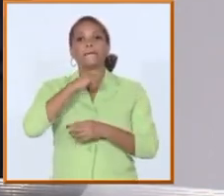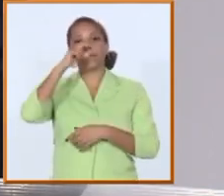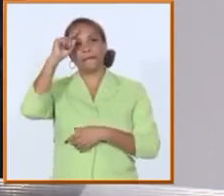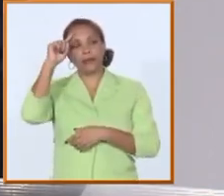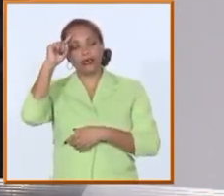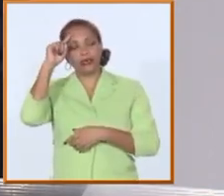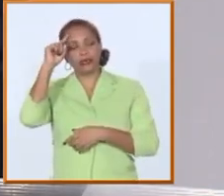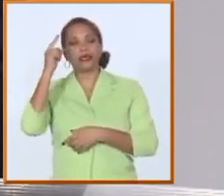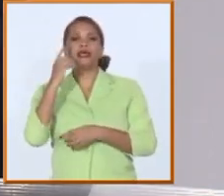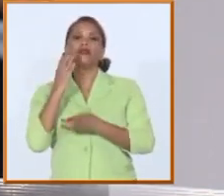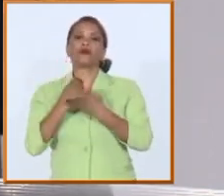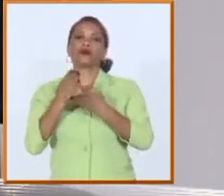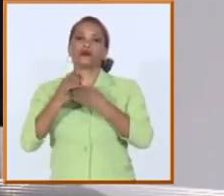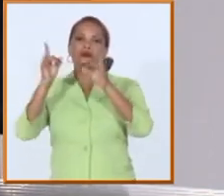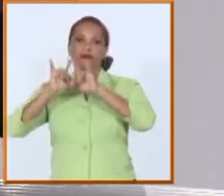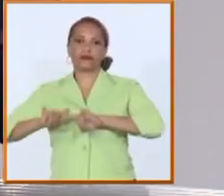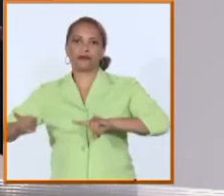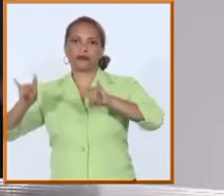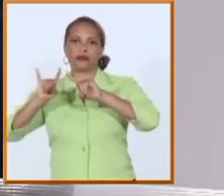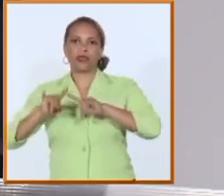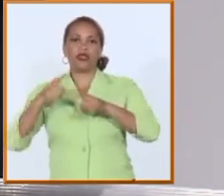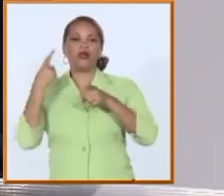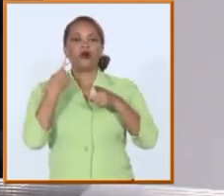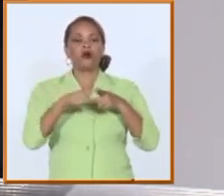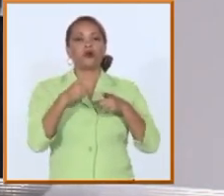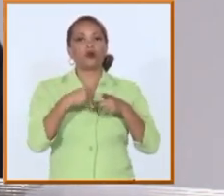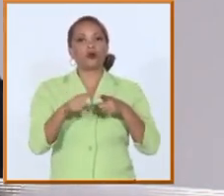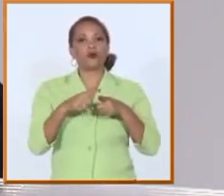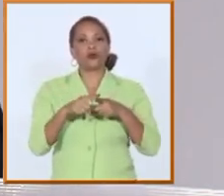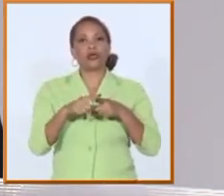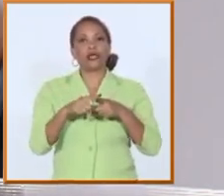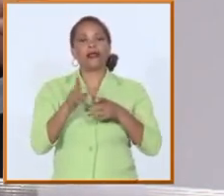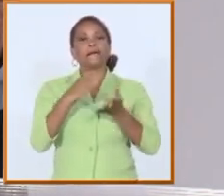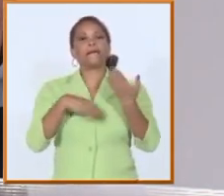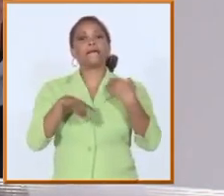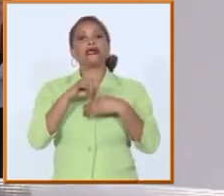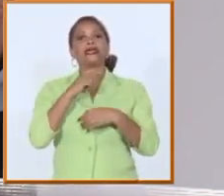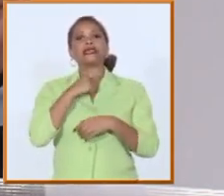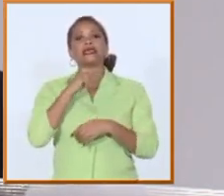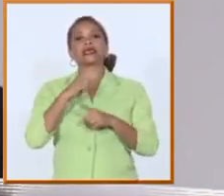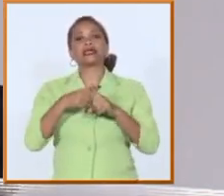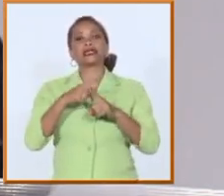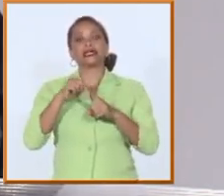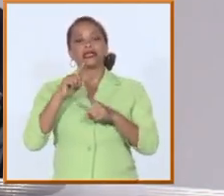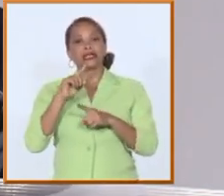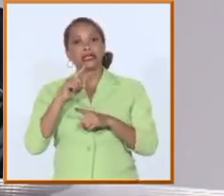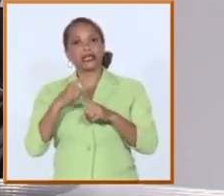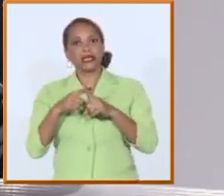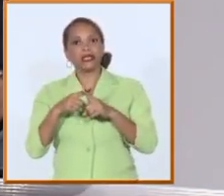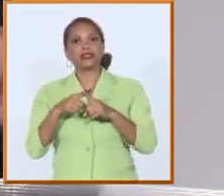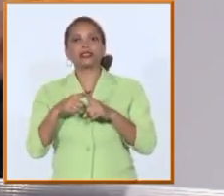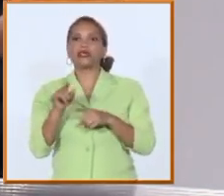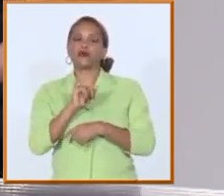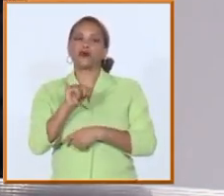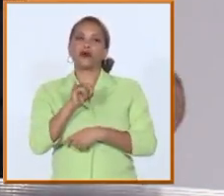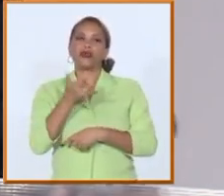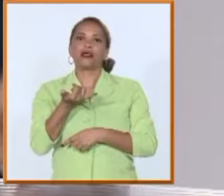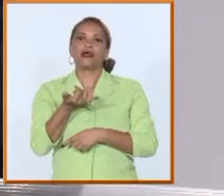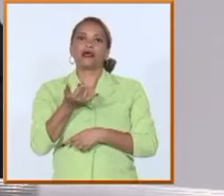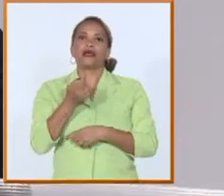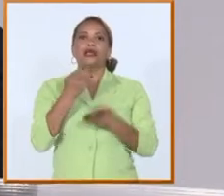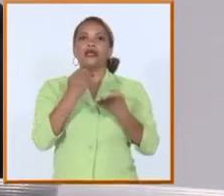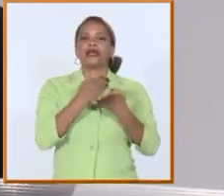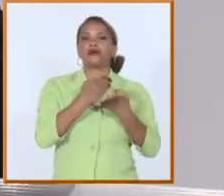el resto los organismos formadores tienen bueno en mi red también es educación superior nada más pero el resto tiene educación